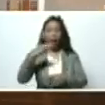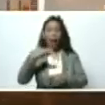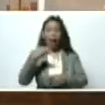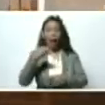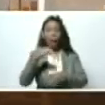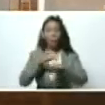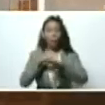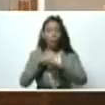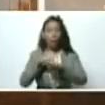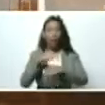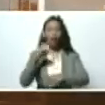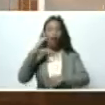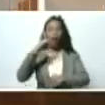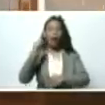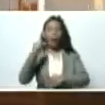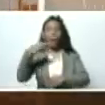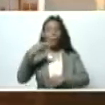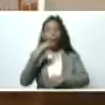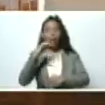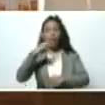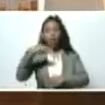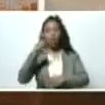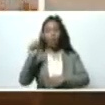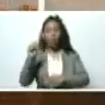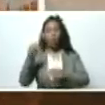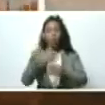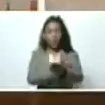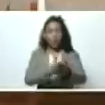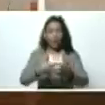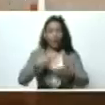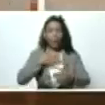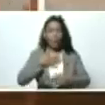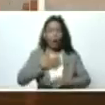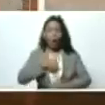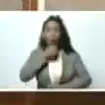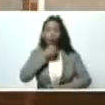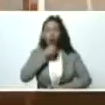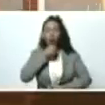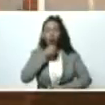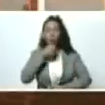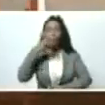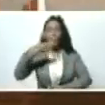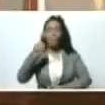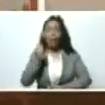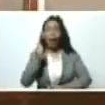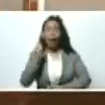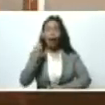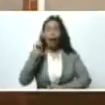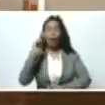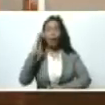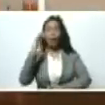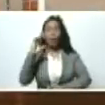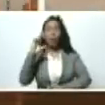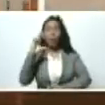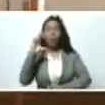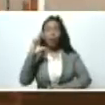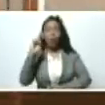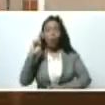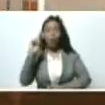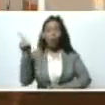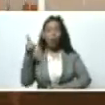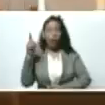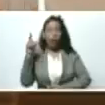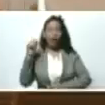Capacho Nuevo, Rubio, sangre táchirense con mi abuelo, Pablo Antonio Moro Rodríguez, de Rubio,